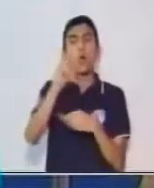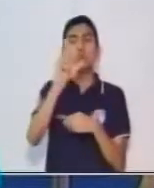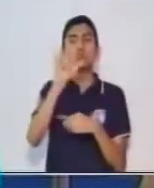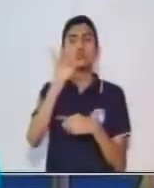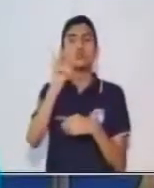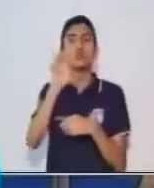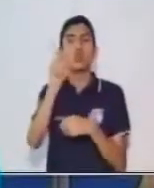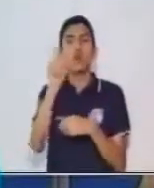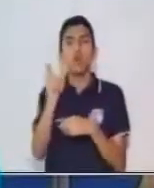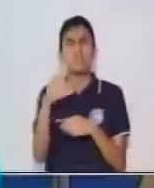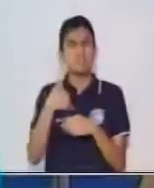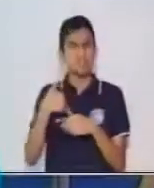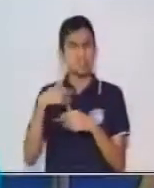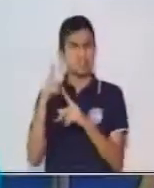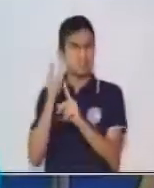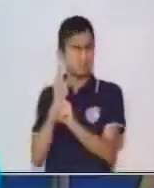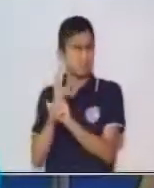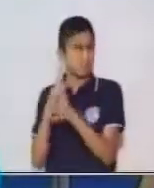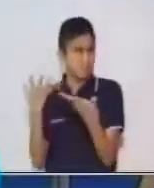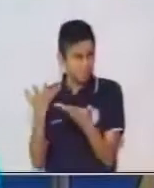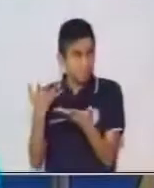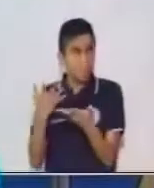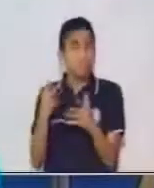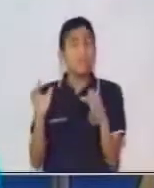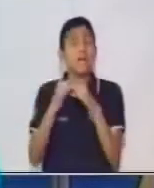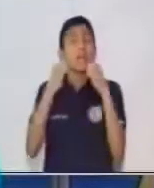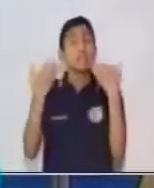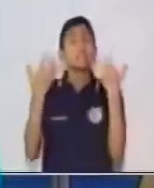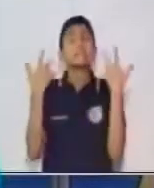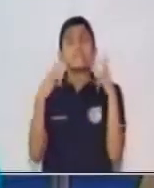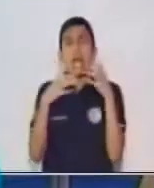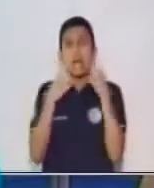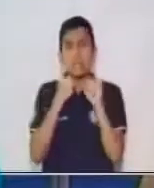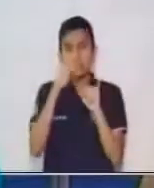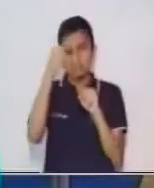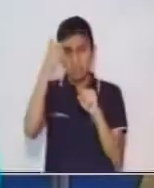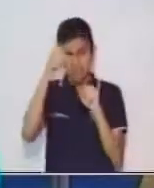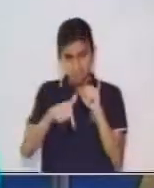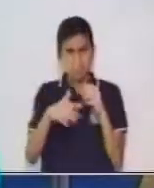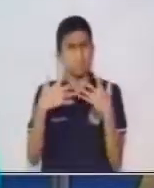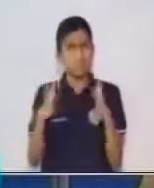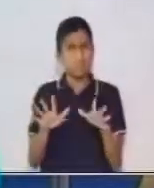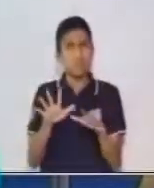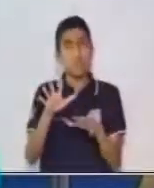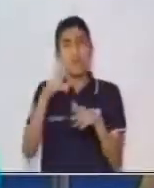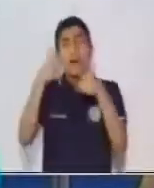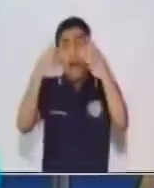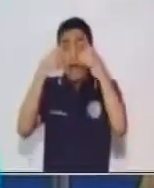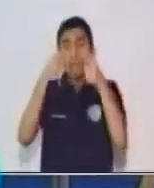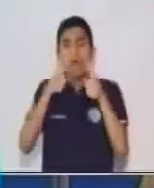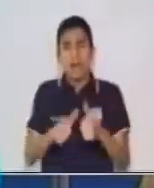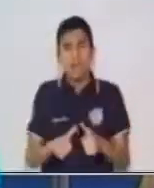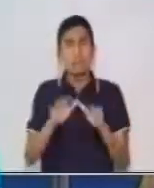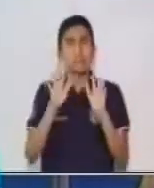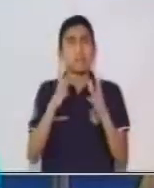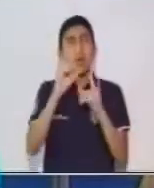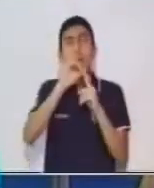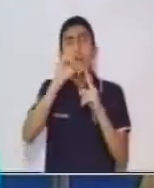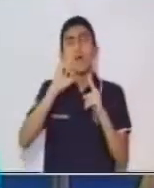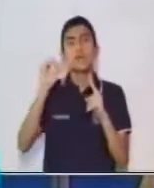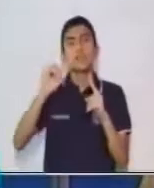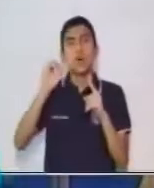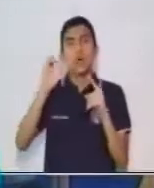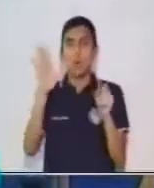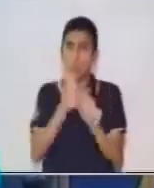disyuntivas, adversativas. Entonces, vamos a realizar en este momento nuestro análisis de oración